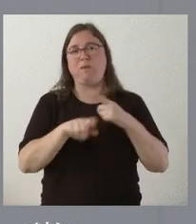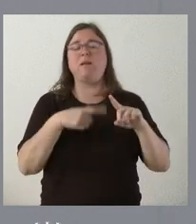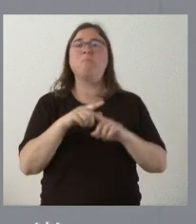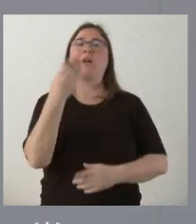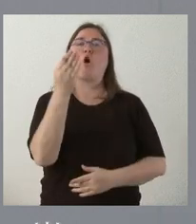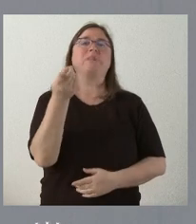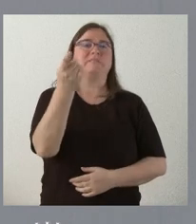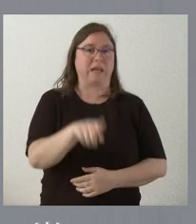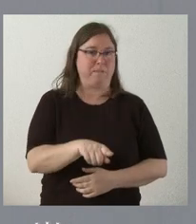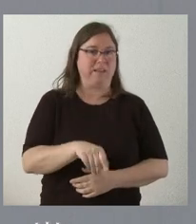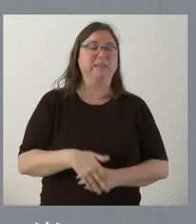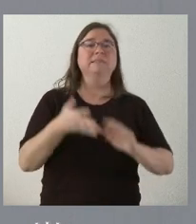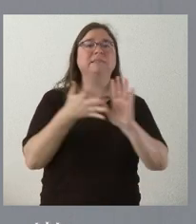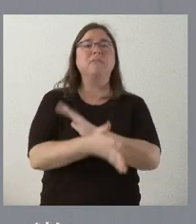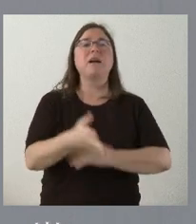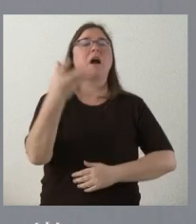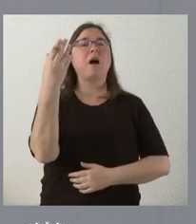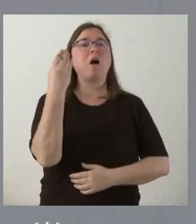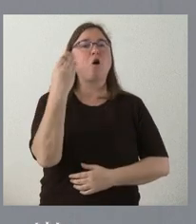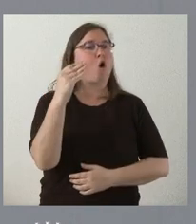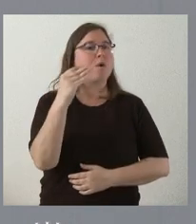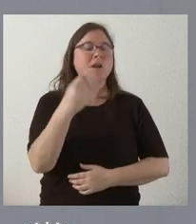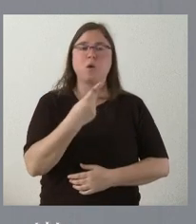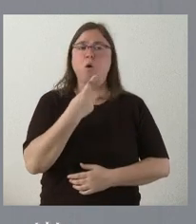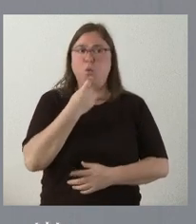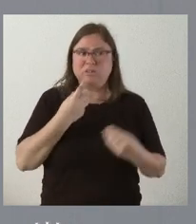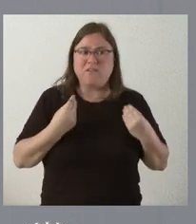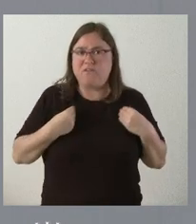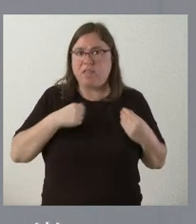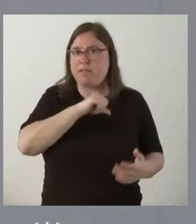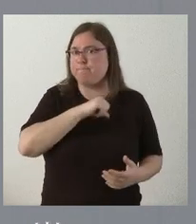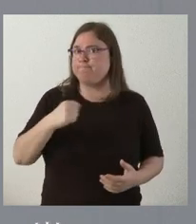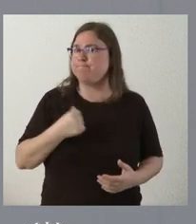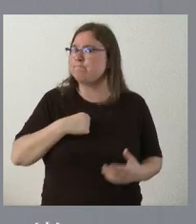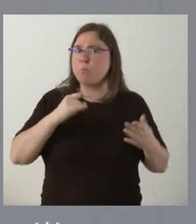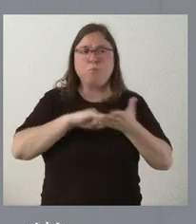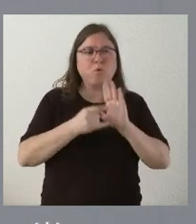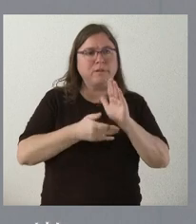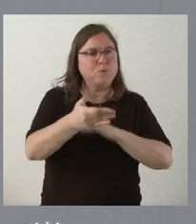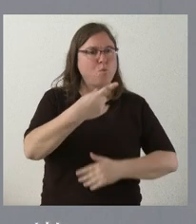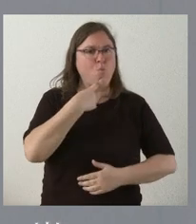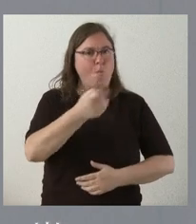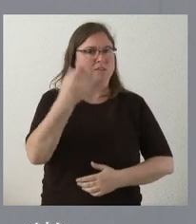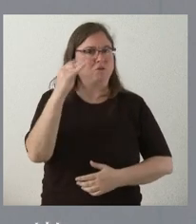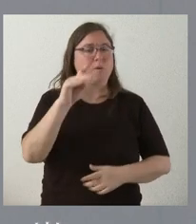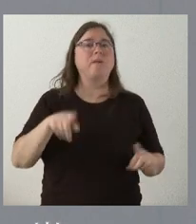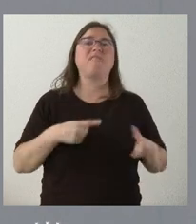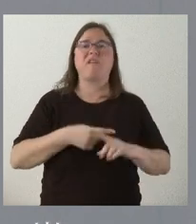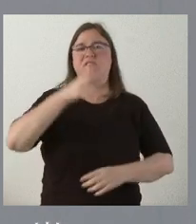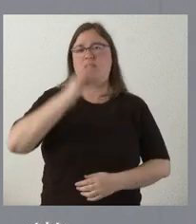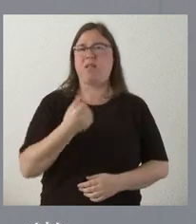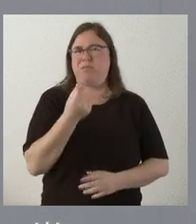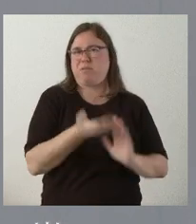están. Tienen más dificultades para desarrollar su vida y su proyecto de vida y es verdad que la inflación,